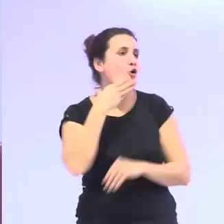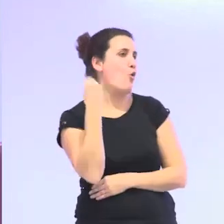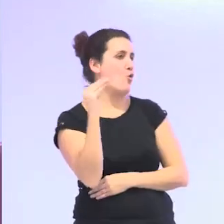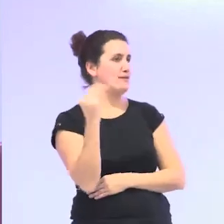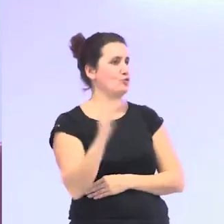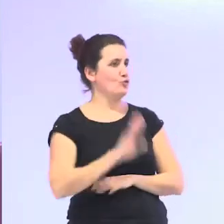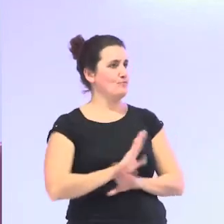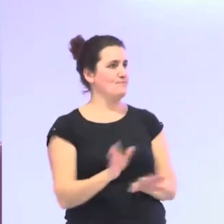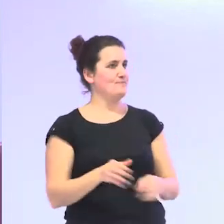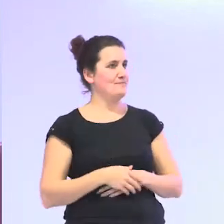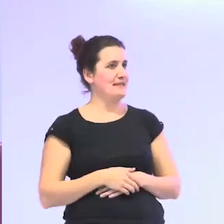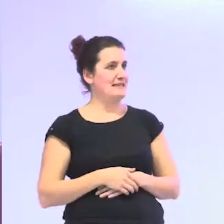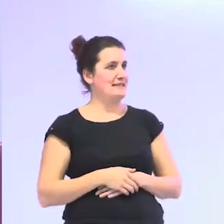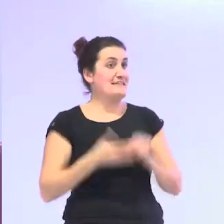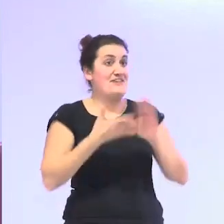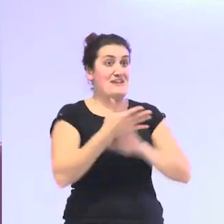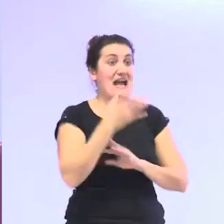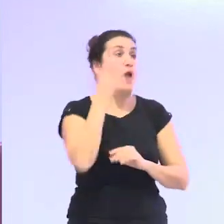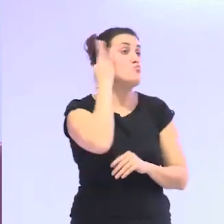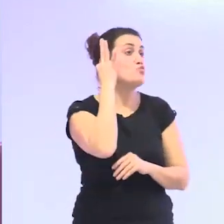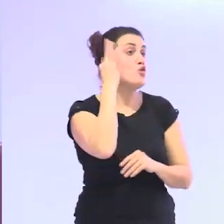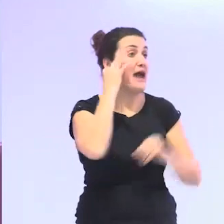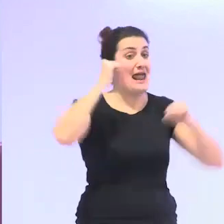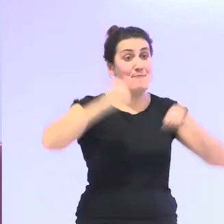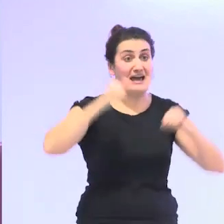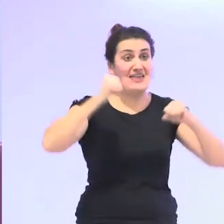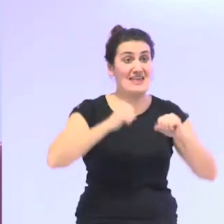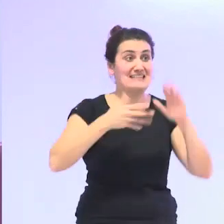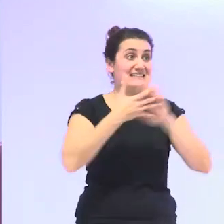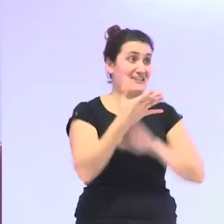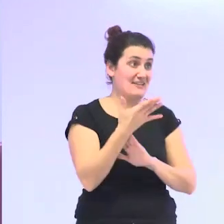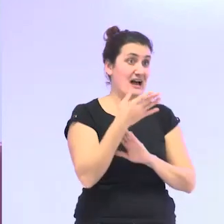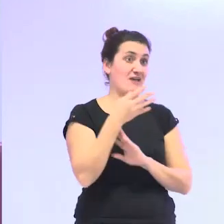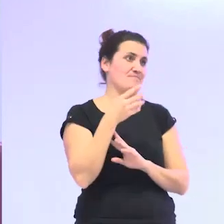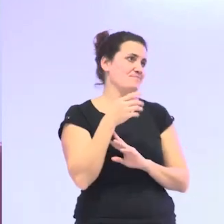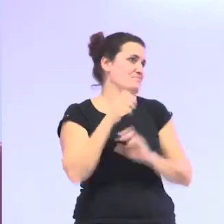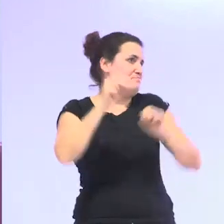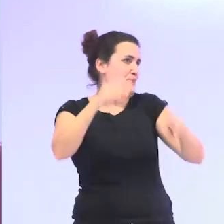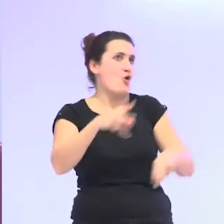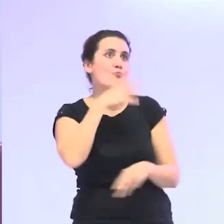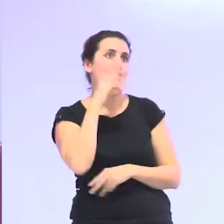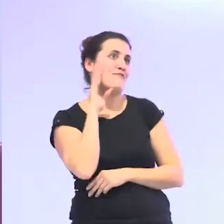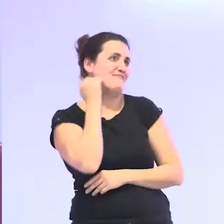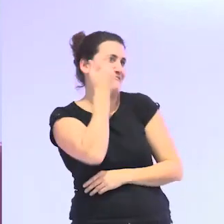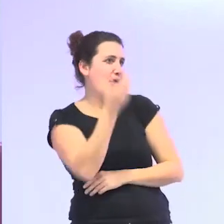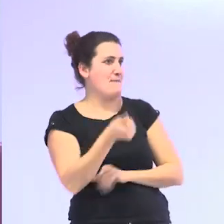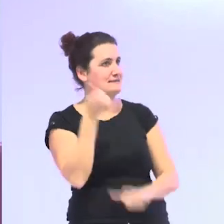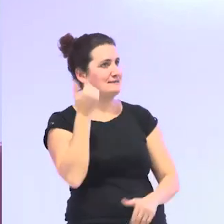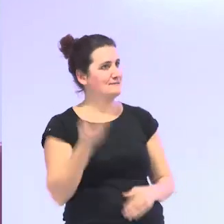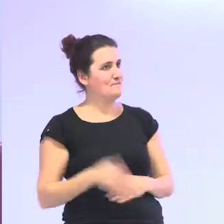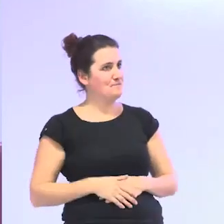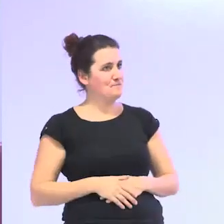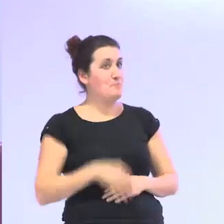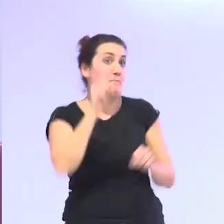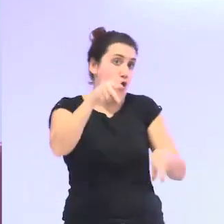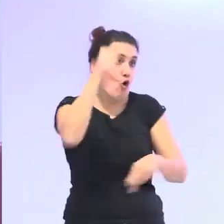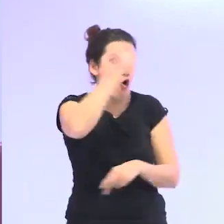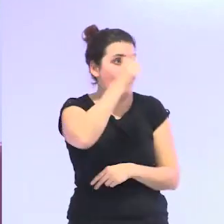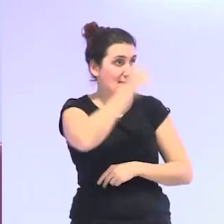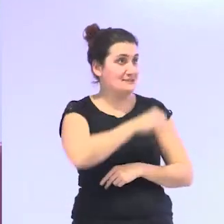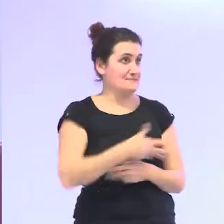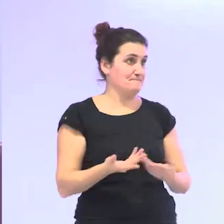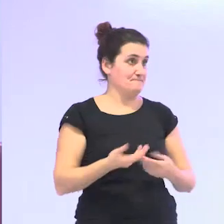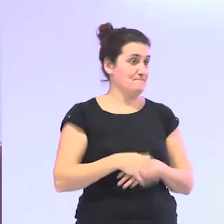y por lo tanto para la mujer envejecer es una doble derrota mucho más que para los hombres por eso para